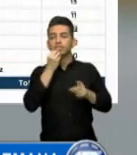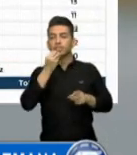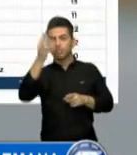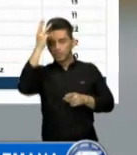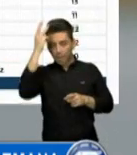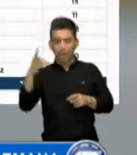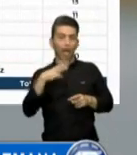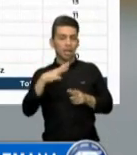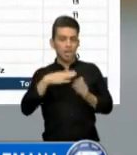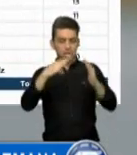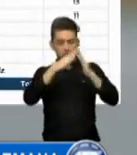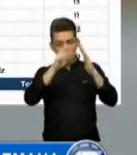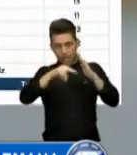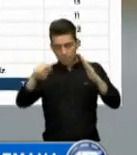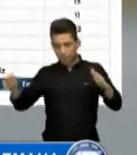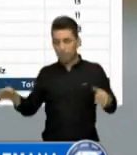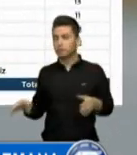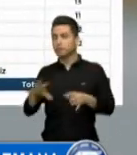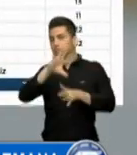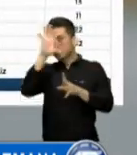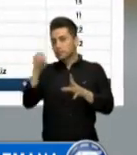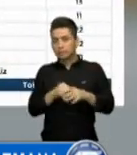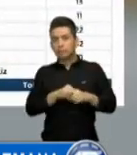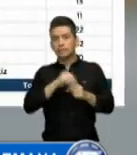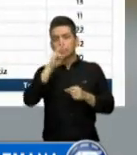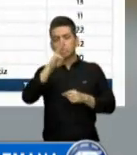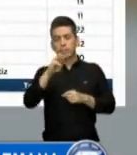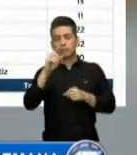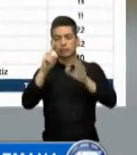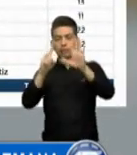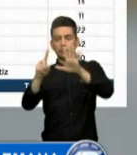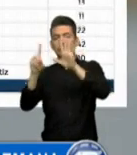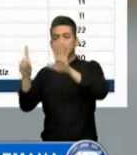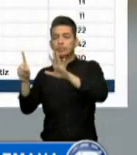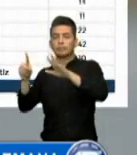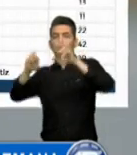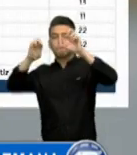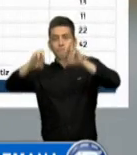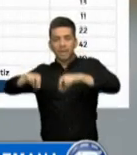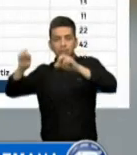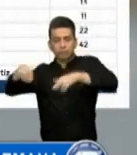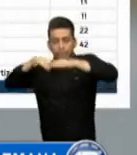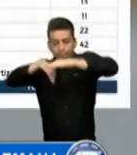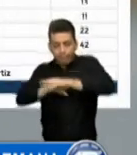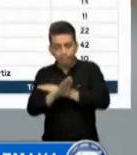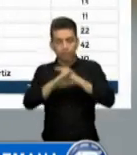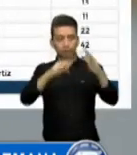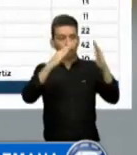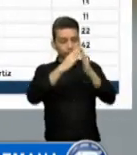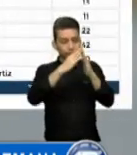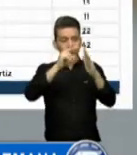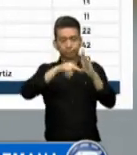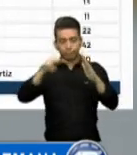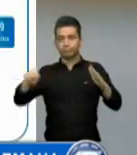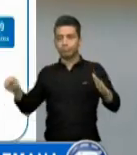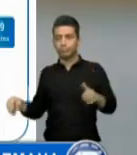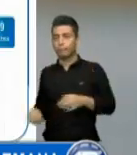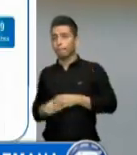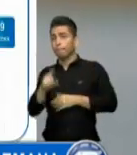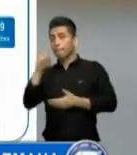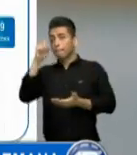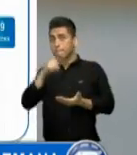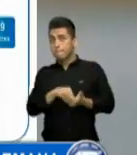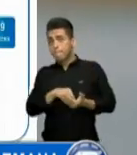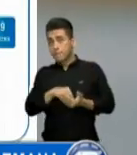366 personas se encuentran albergadas actualmente. En total de la temporada, 1,619 incidentes son los que se han registrado.